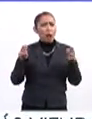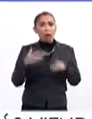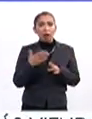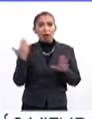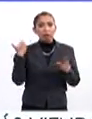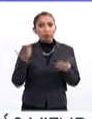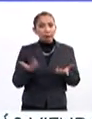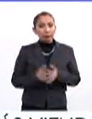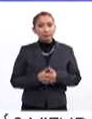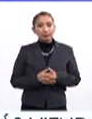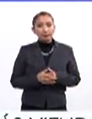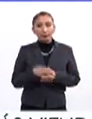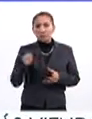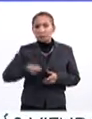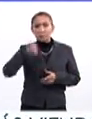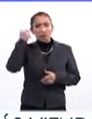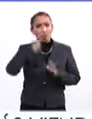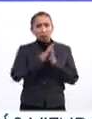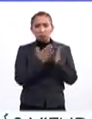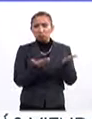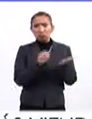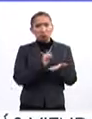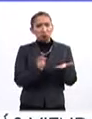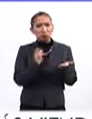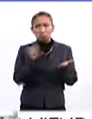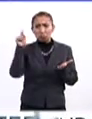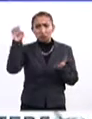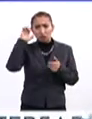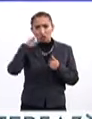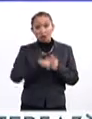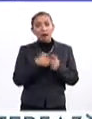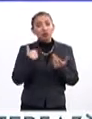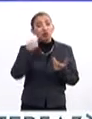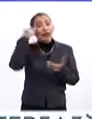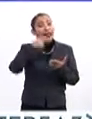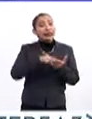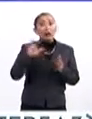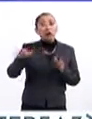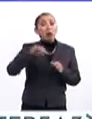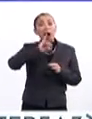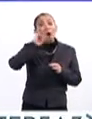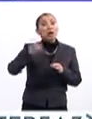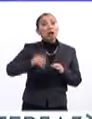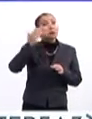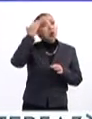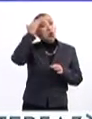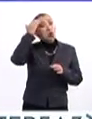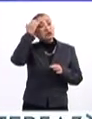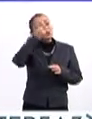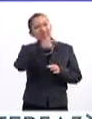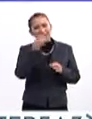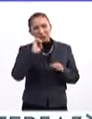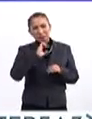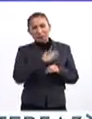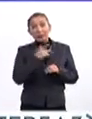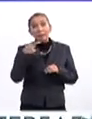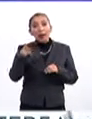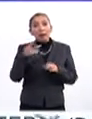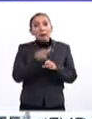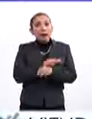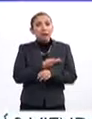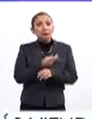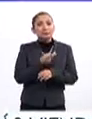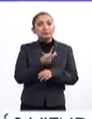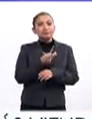momento? Sus primeras obras. Sus primeras obras. Entonces yo tenía la impresión de que no se la había reconocido. Pero lo que pasa